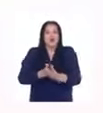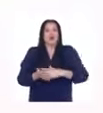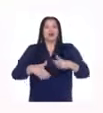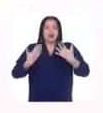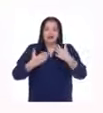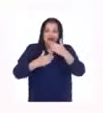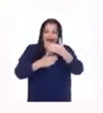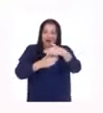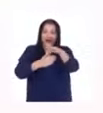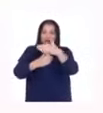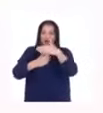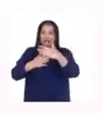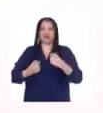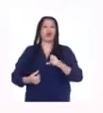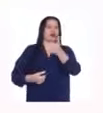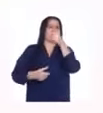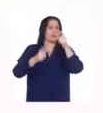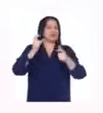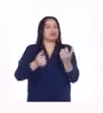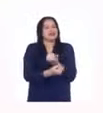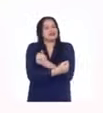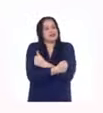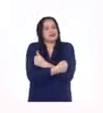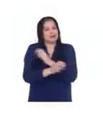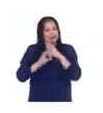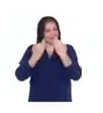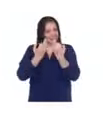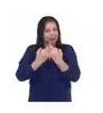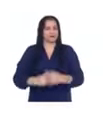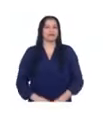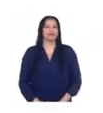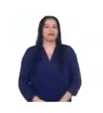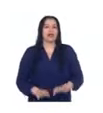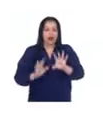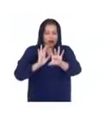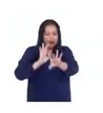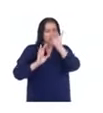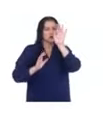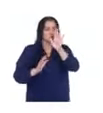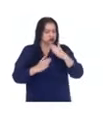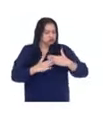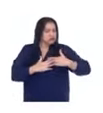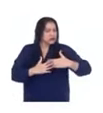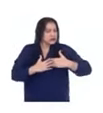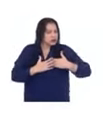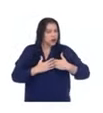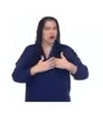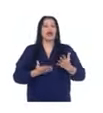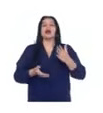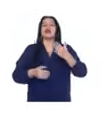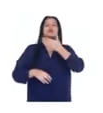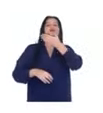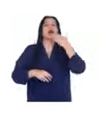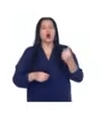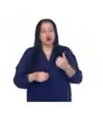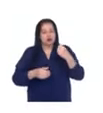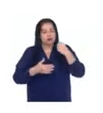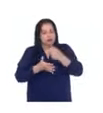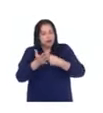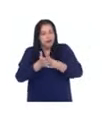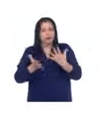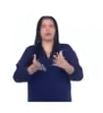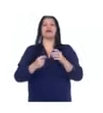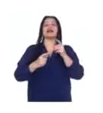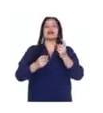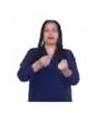compartir con nuestros seres queridos identifica tu pasión y haz lo mejor que puedes para